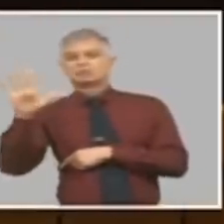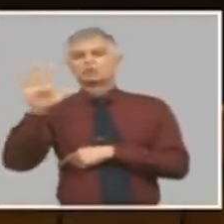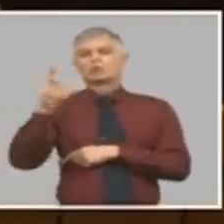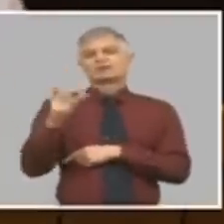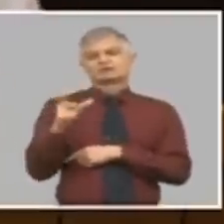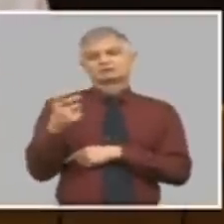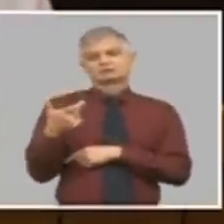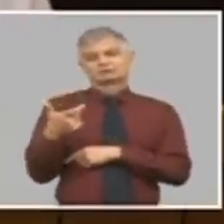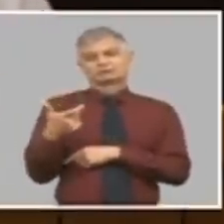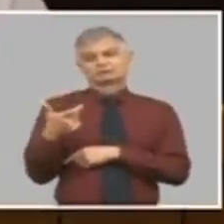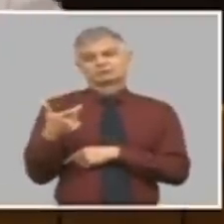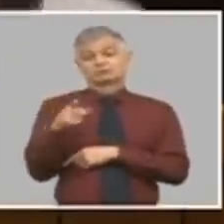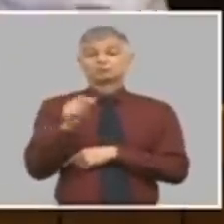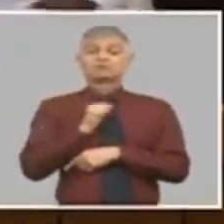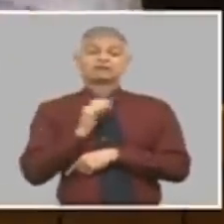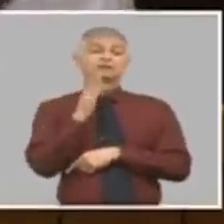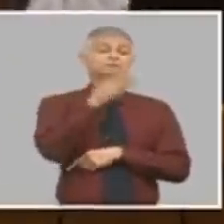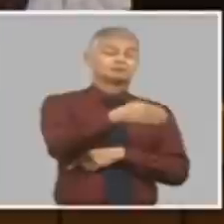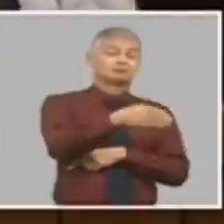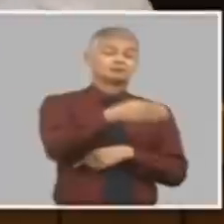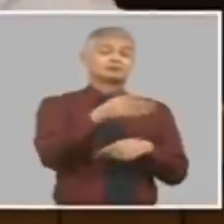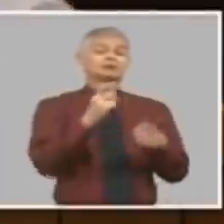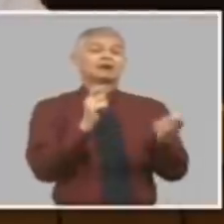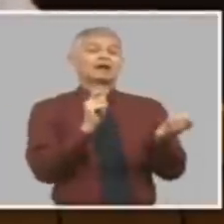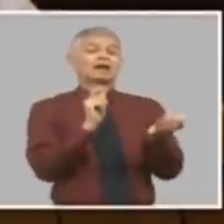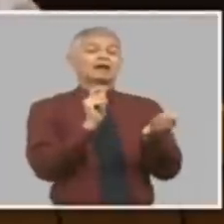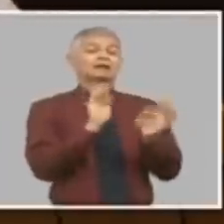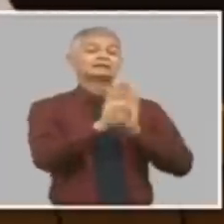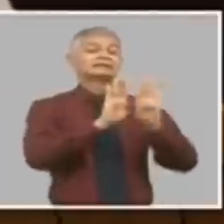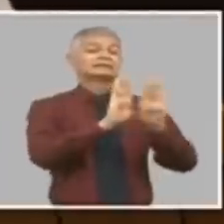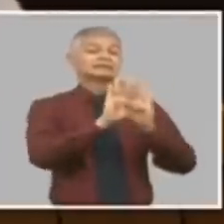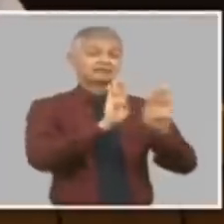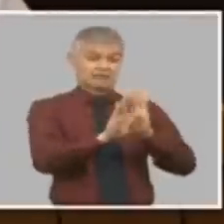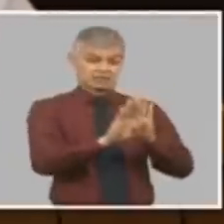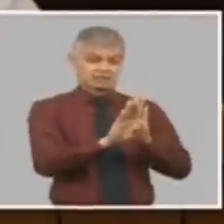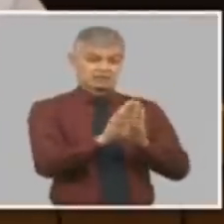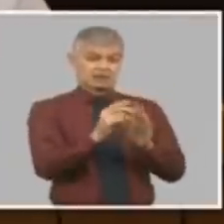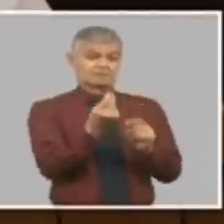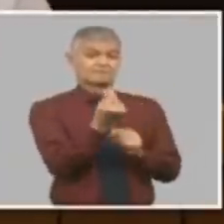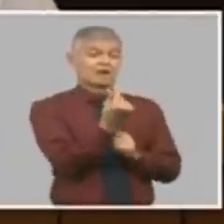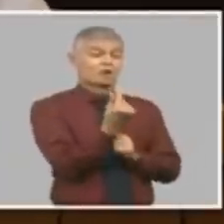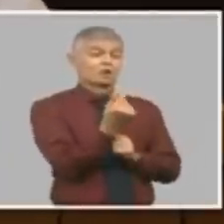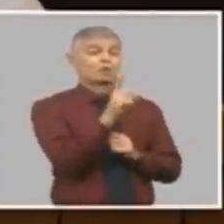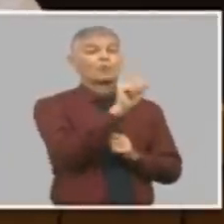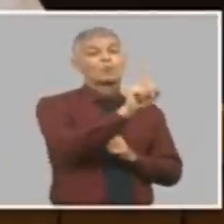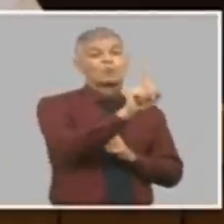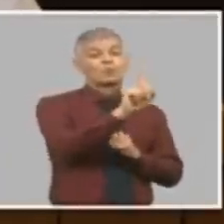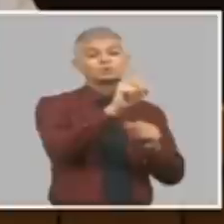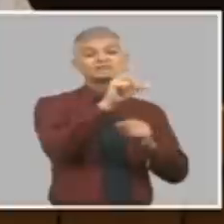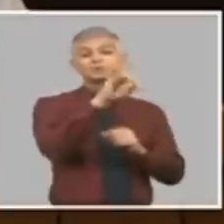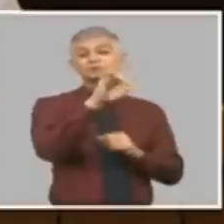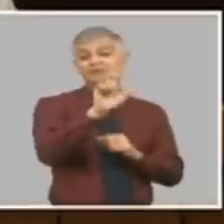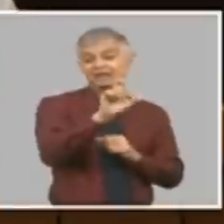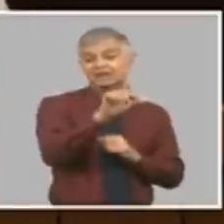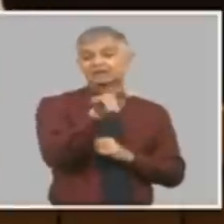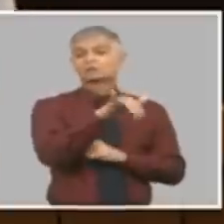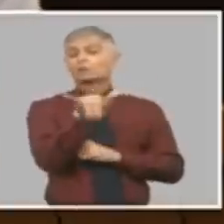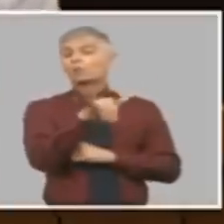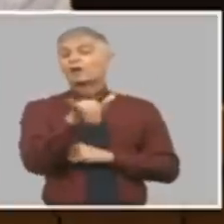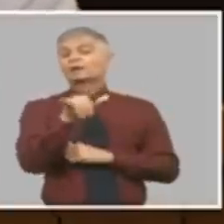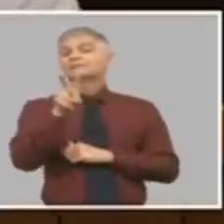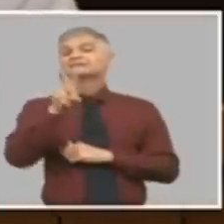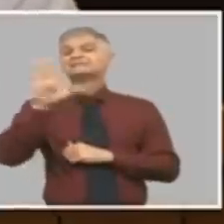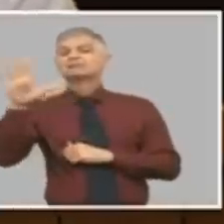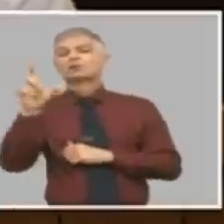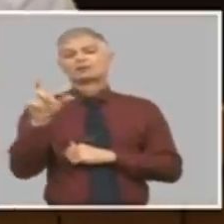en CUC lo que vale un CUC es igual a veinticinco pesos entonces para las personas en